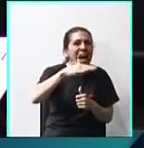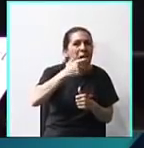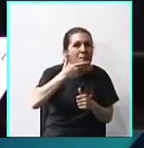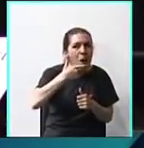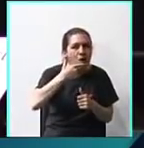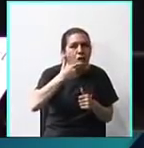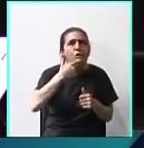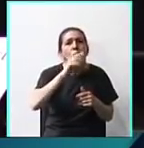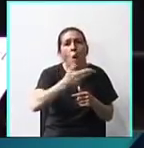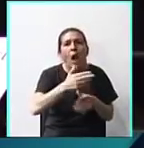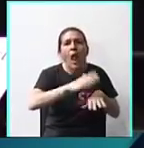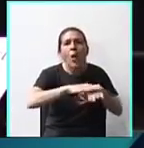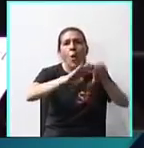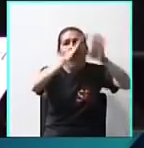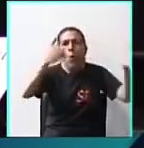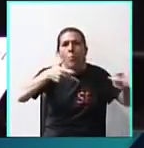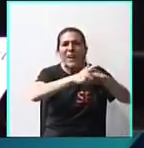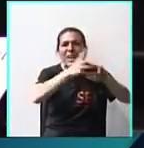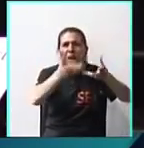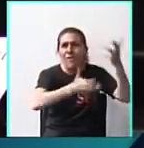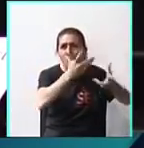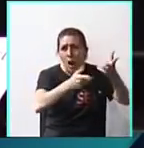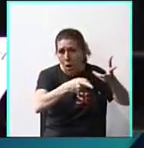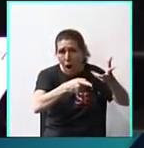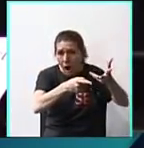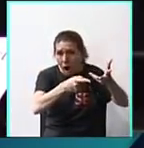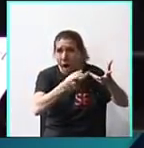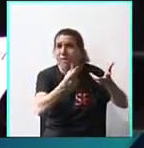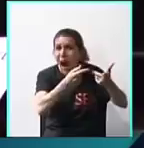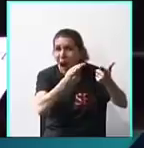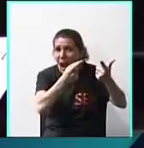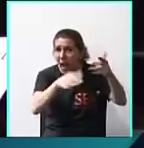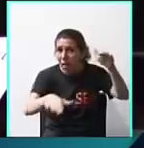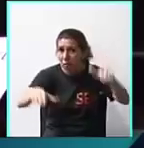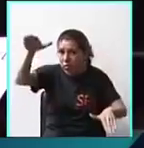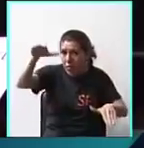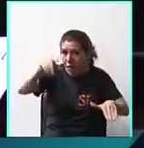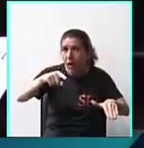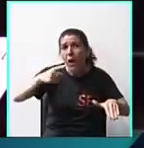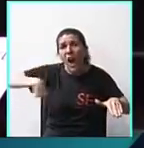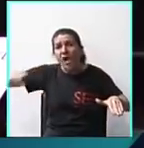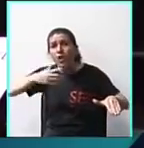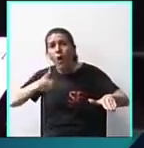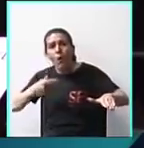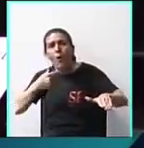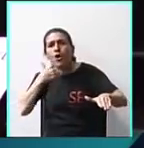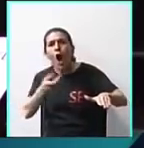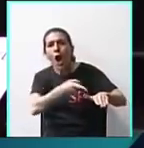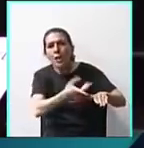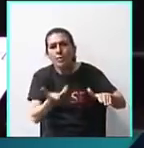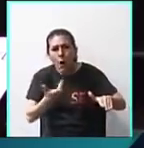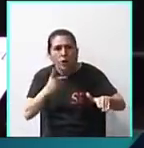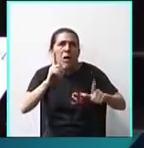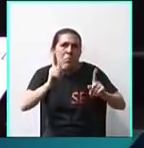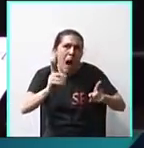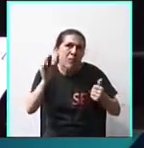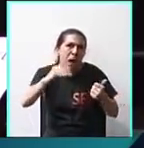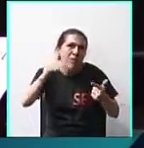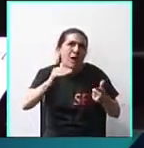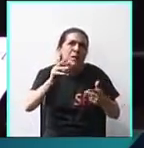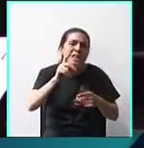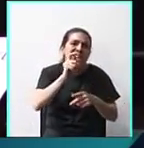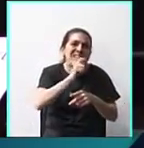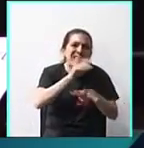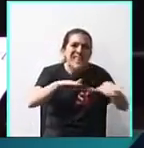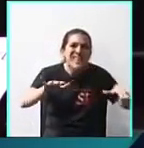taller clandestino. Esas vidas no valen lo mismo, esas vidas no les importan, que sigan muriendo pibes y pibas